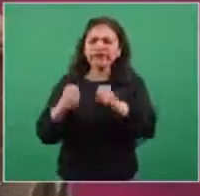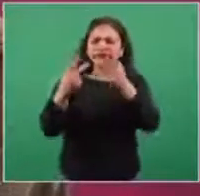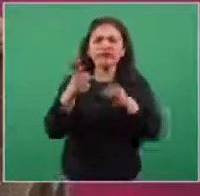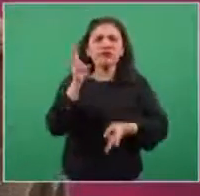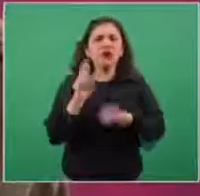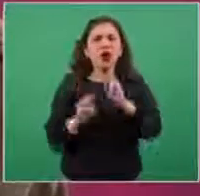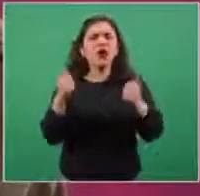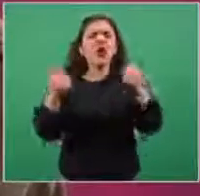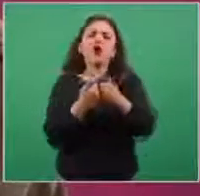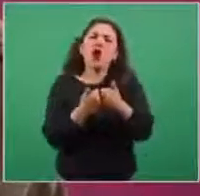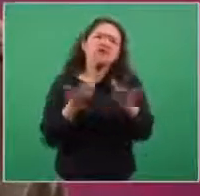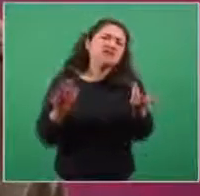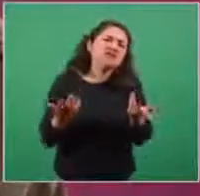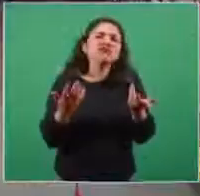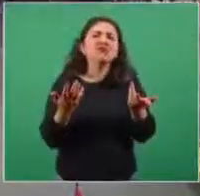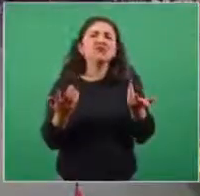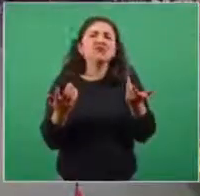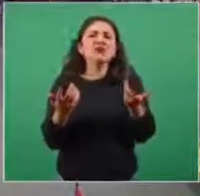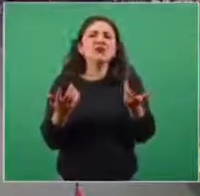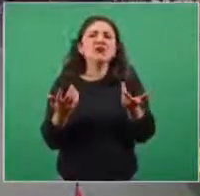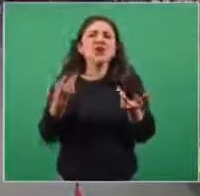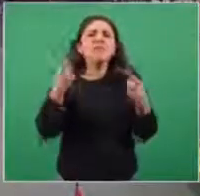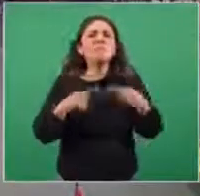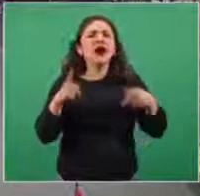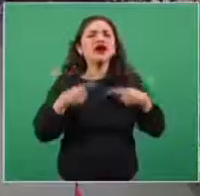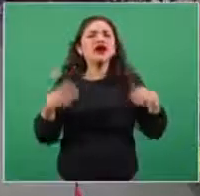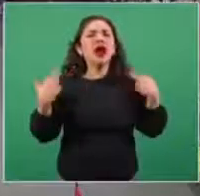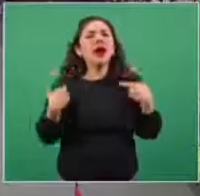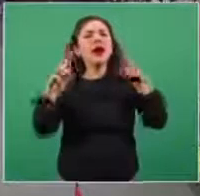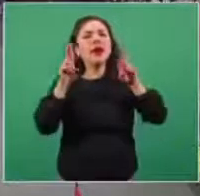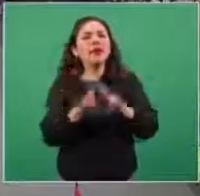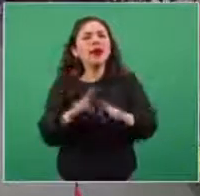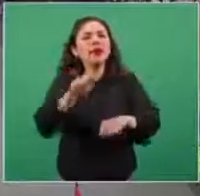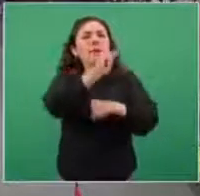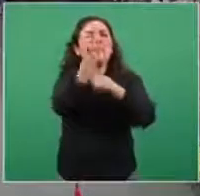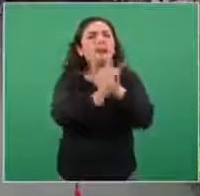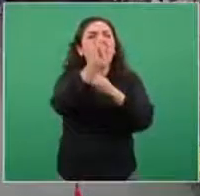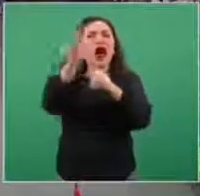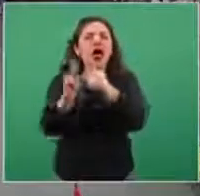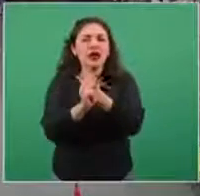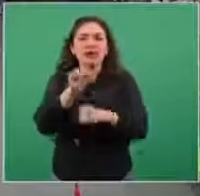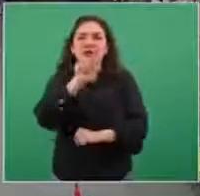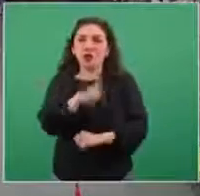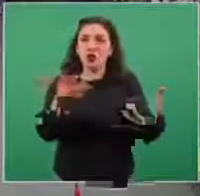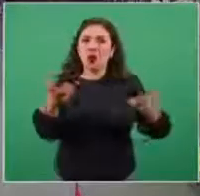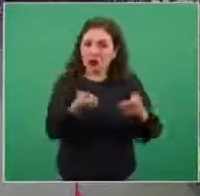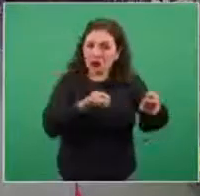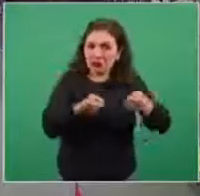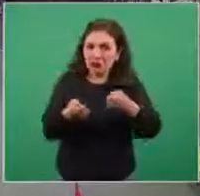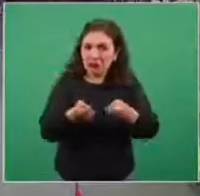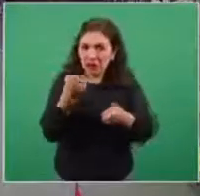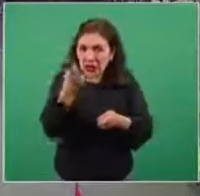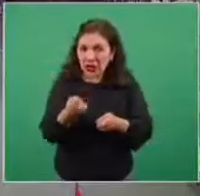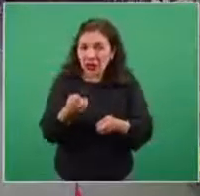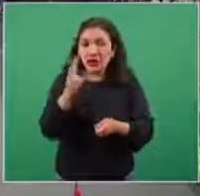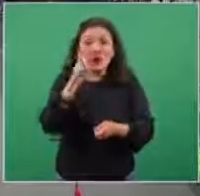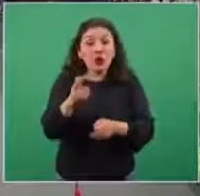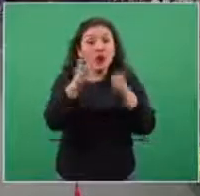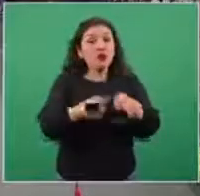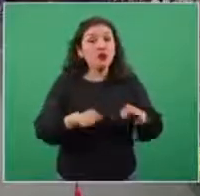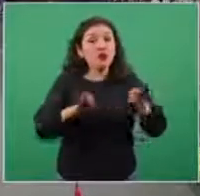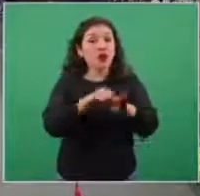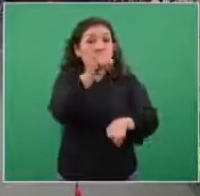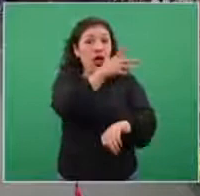las representantes de países que han tenido esta medida, en particular de importancia a Estados